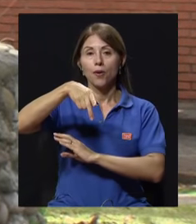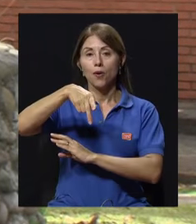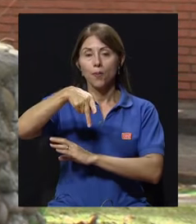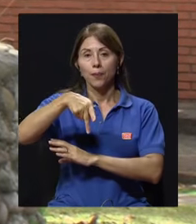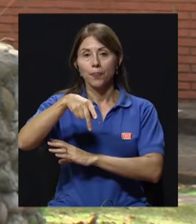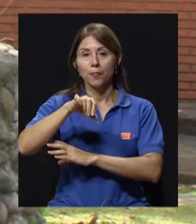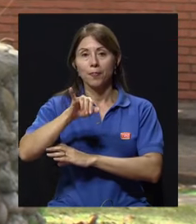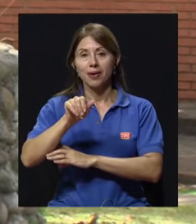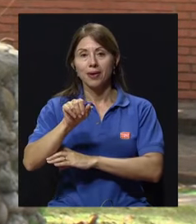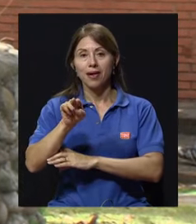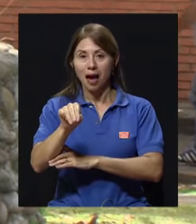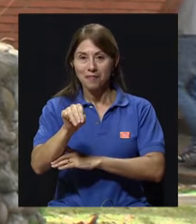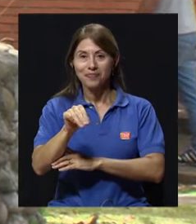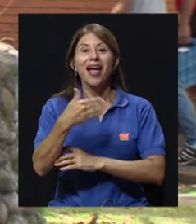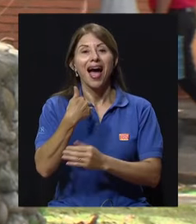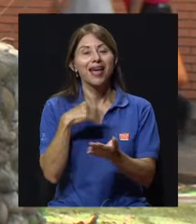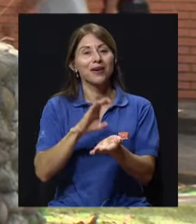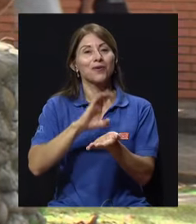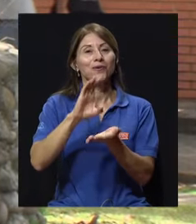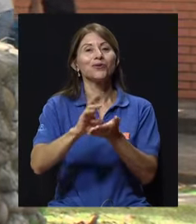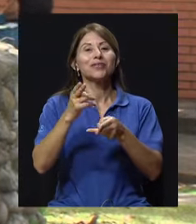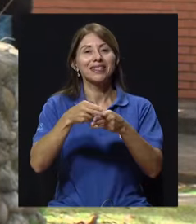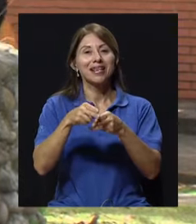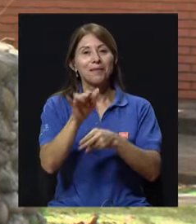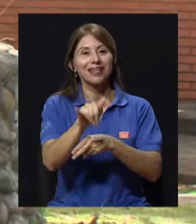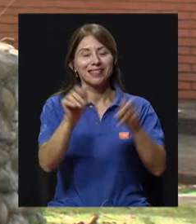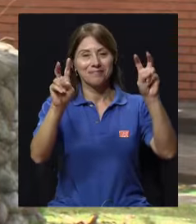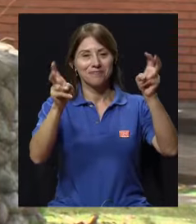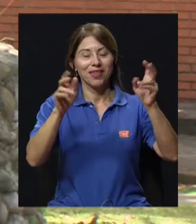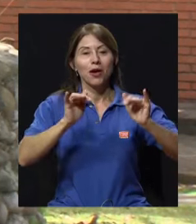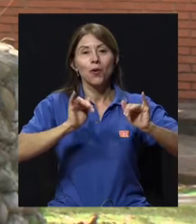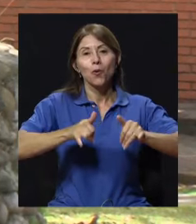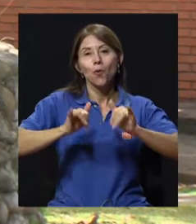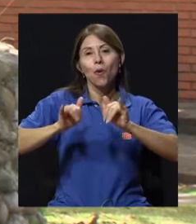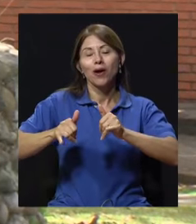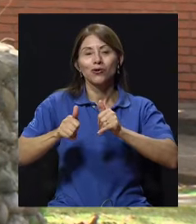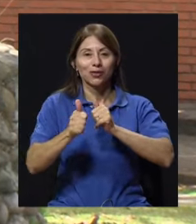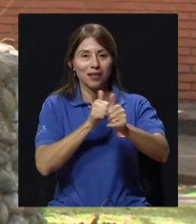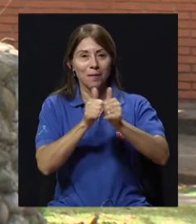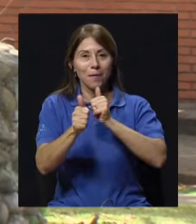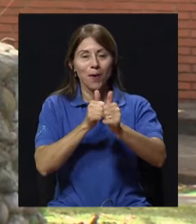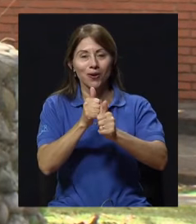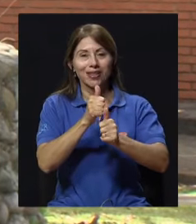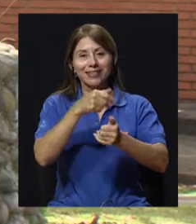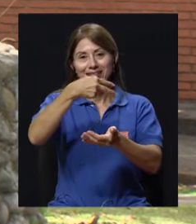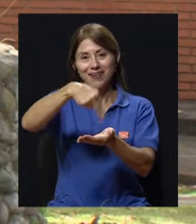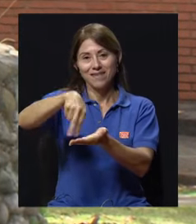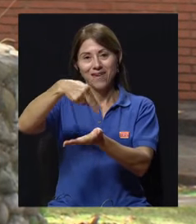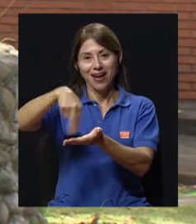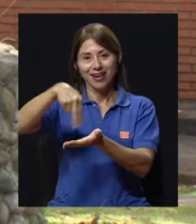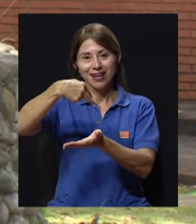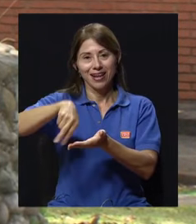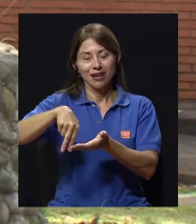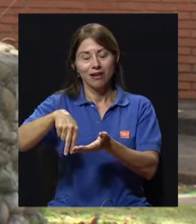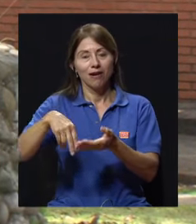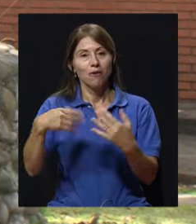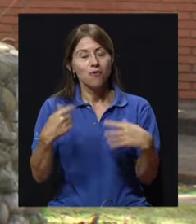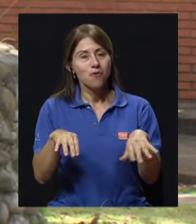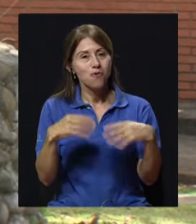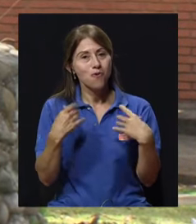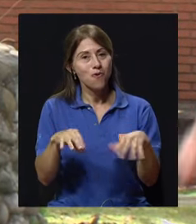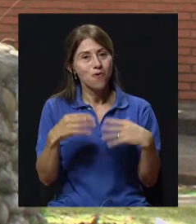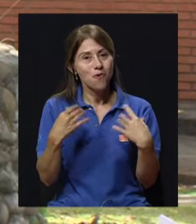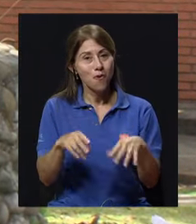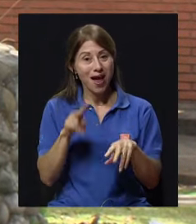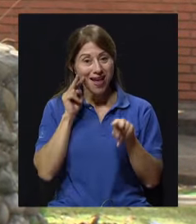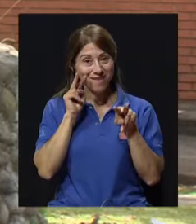el piano, hay cursos que se llaman así precisamente, juegos, deportes y baile, ¿verdad? Y es increíble